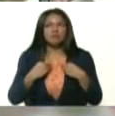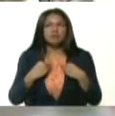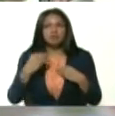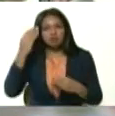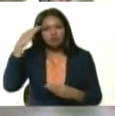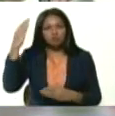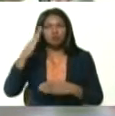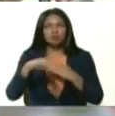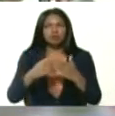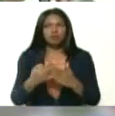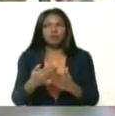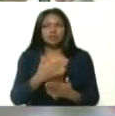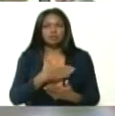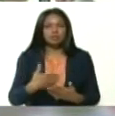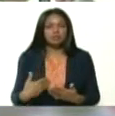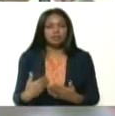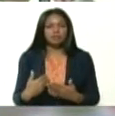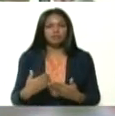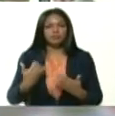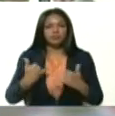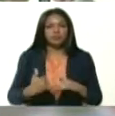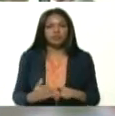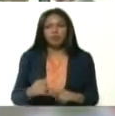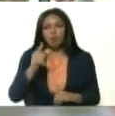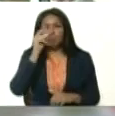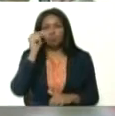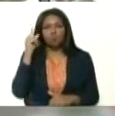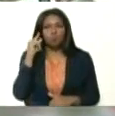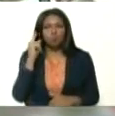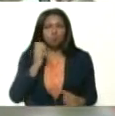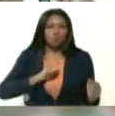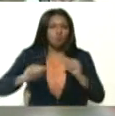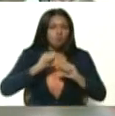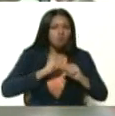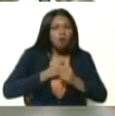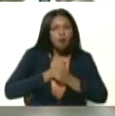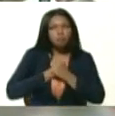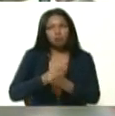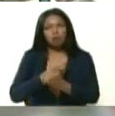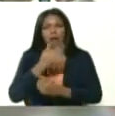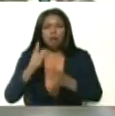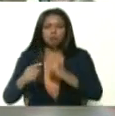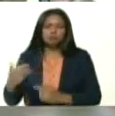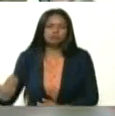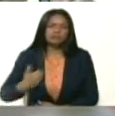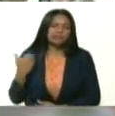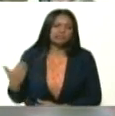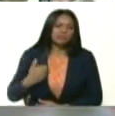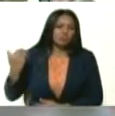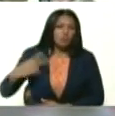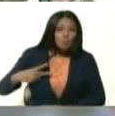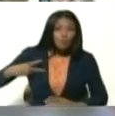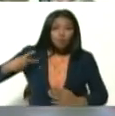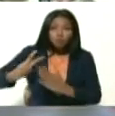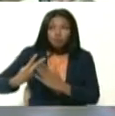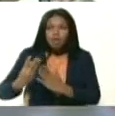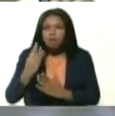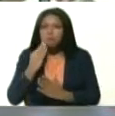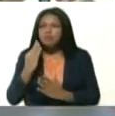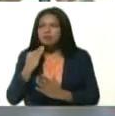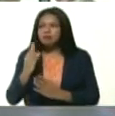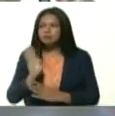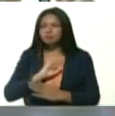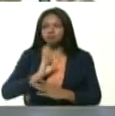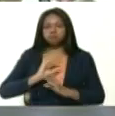quiere para sus hijos e hijas, lo que le mueve su amor a los que sufren. Y su voluntad de que experimenten ya en su